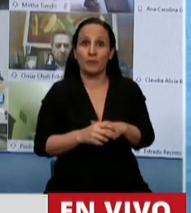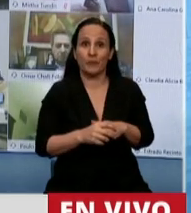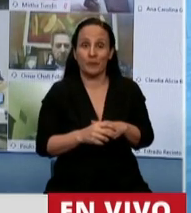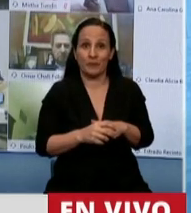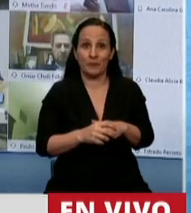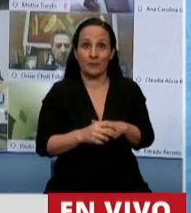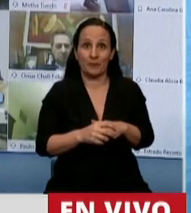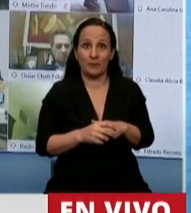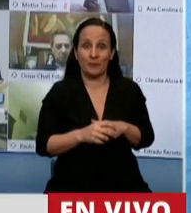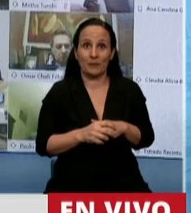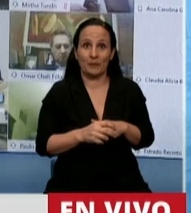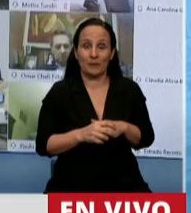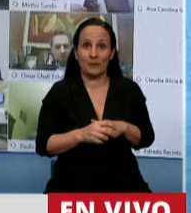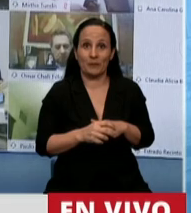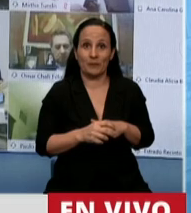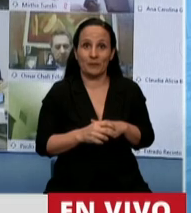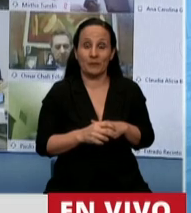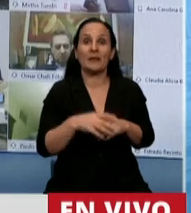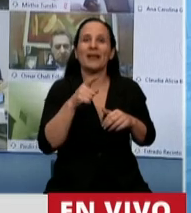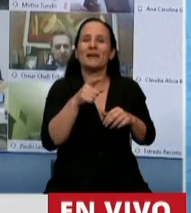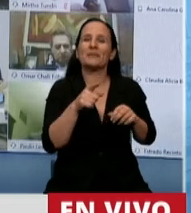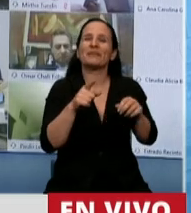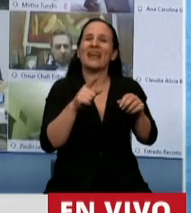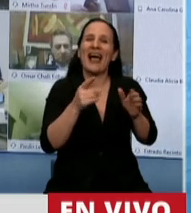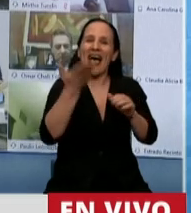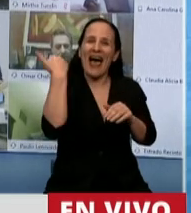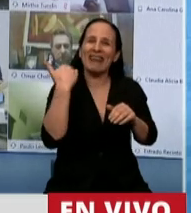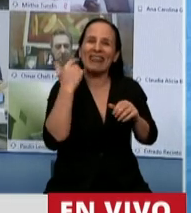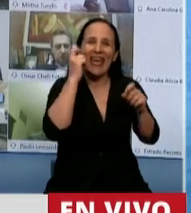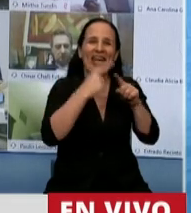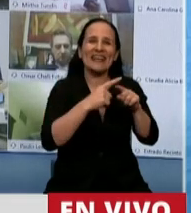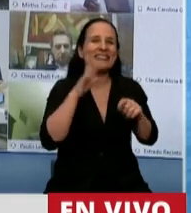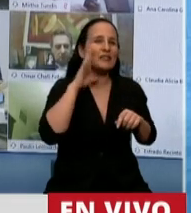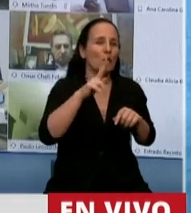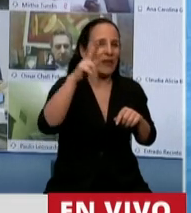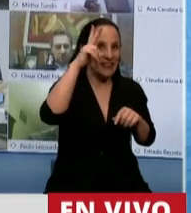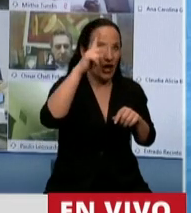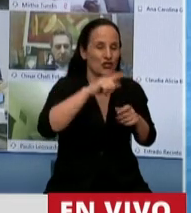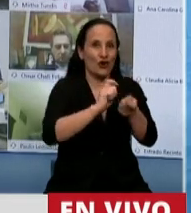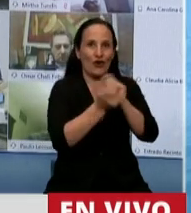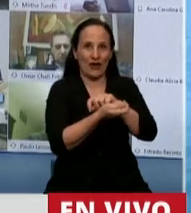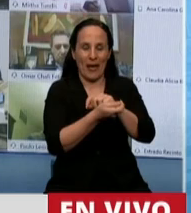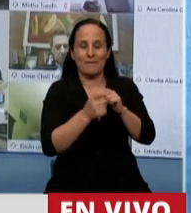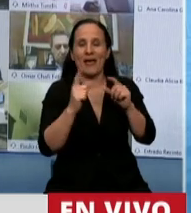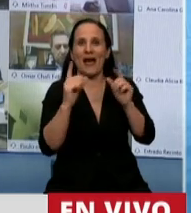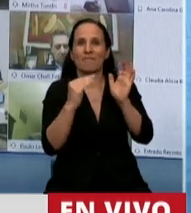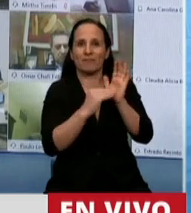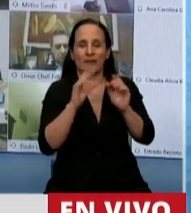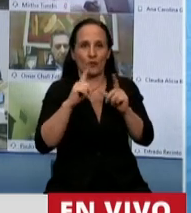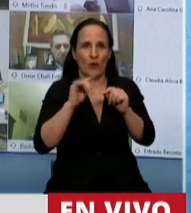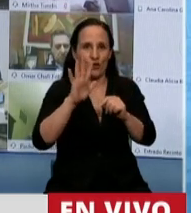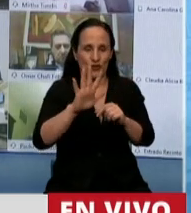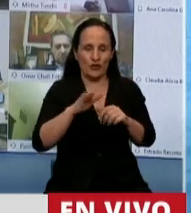modificaba el artículo 58 de la ley 24.922